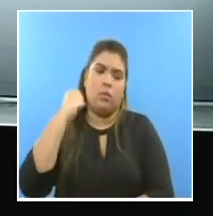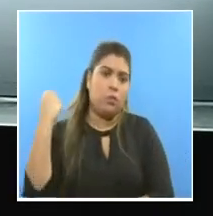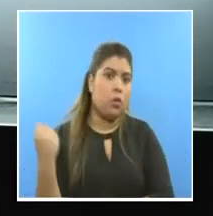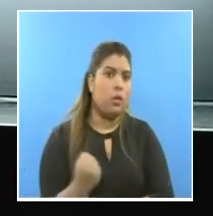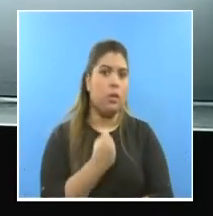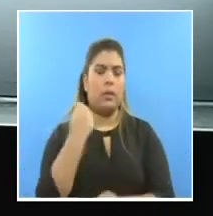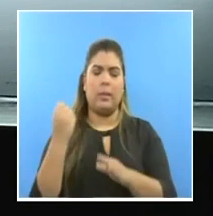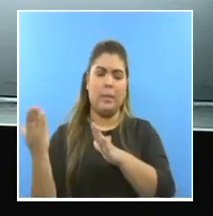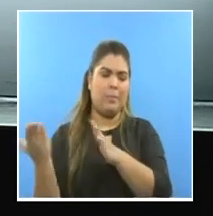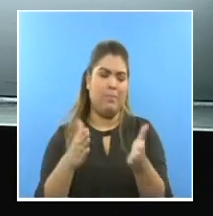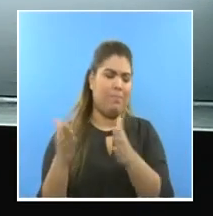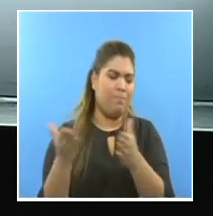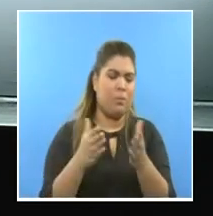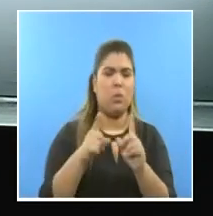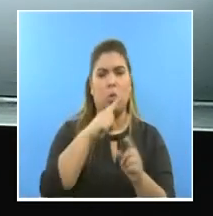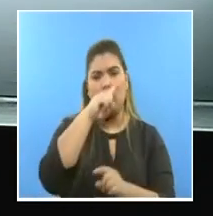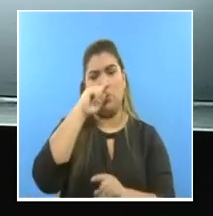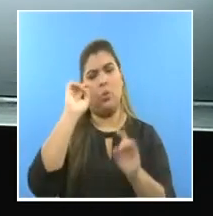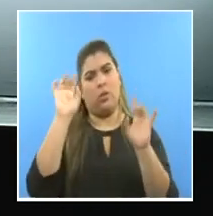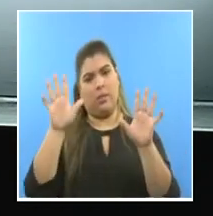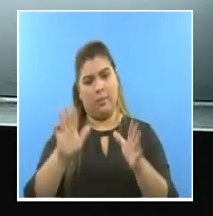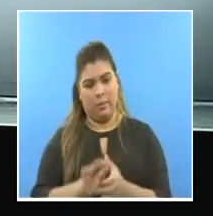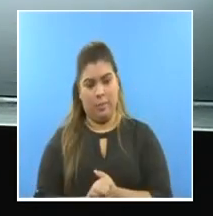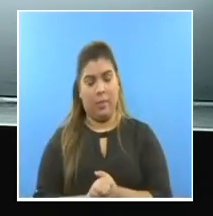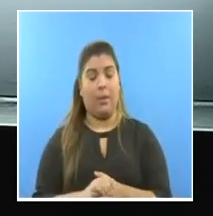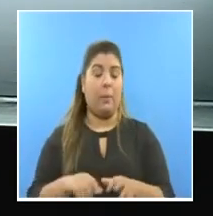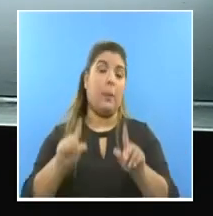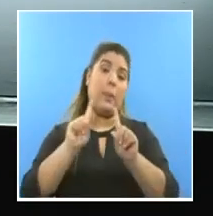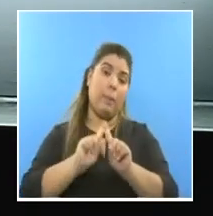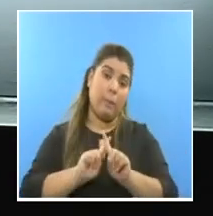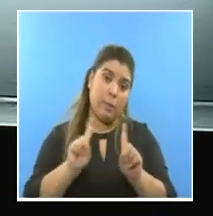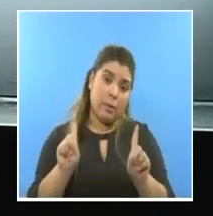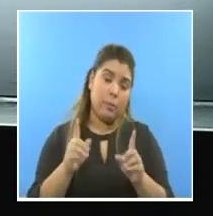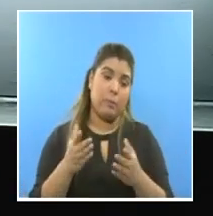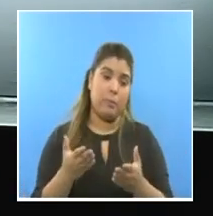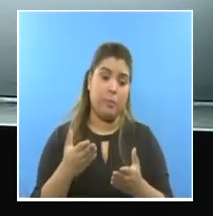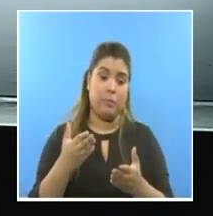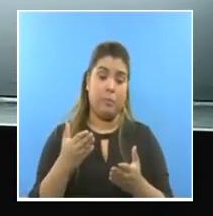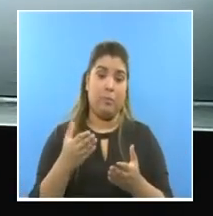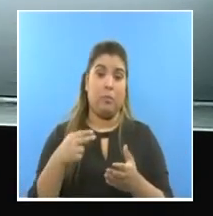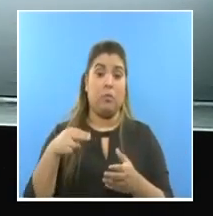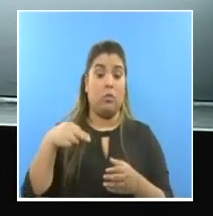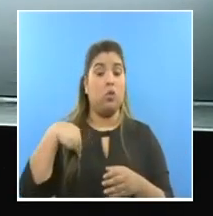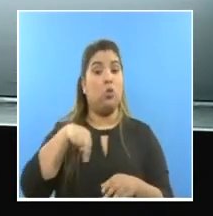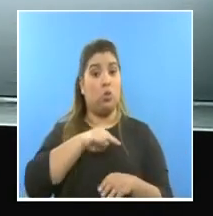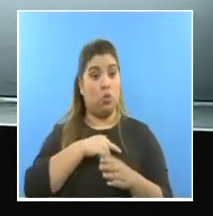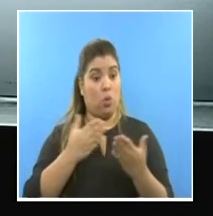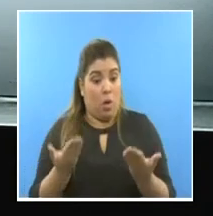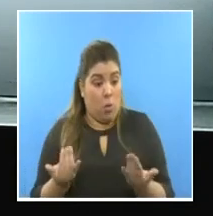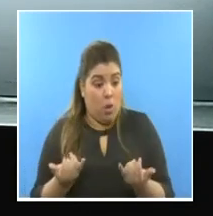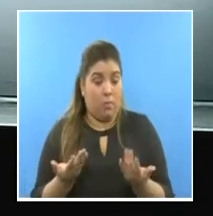como lo son todas las pandemias. Yo creo que en nuestra época de vida